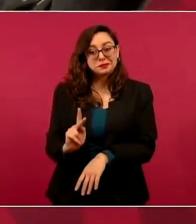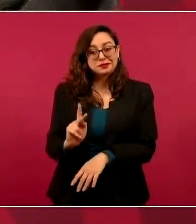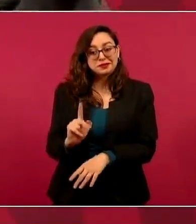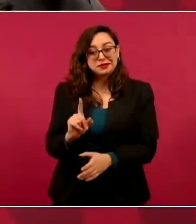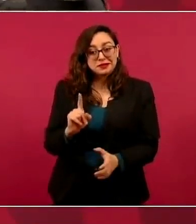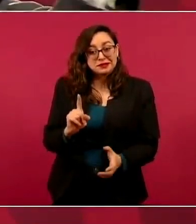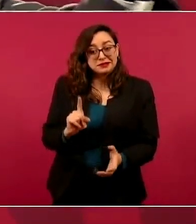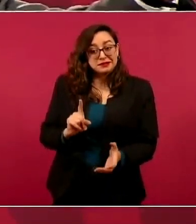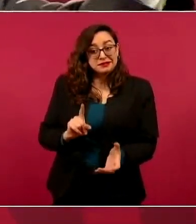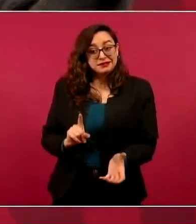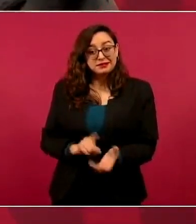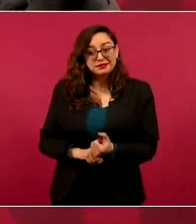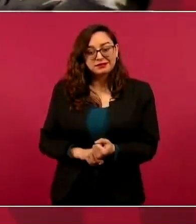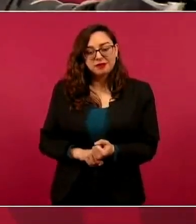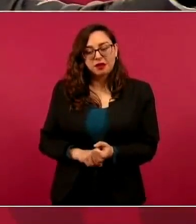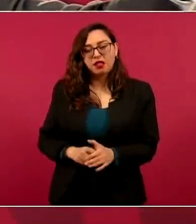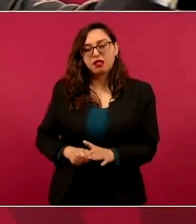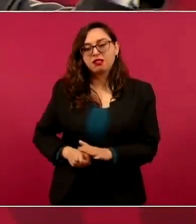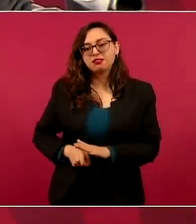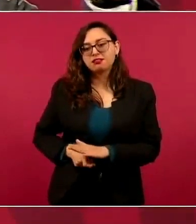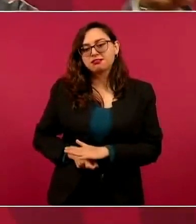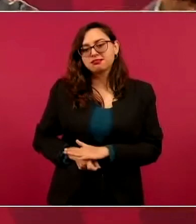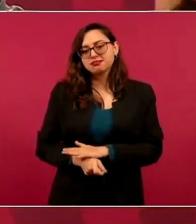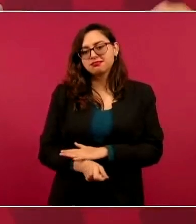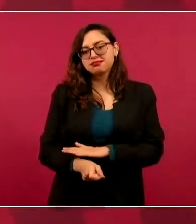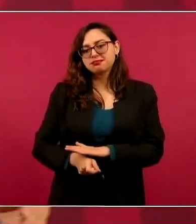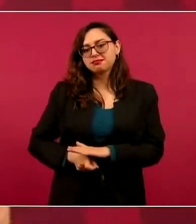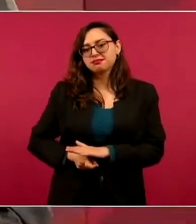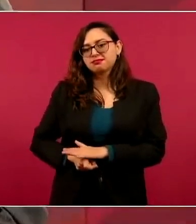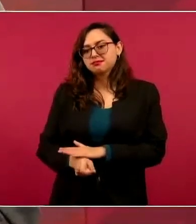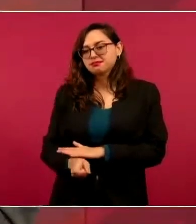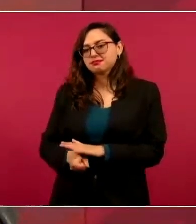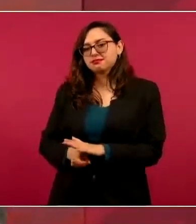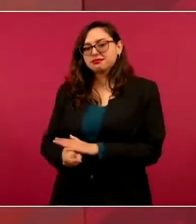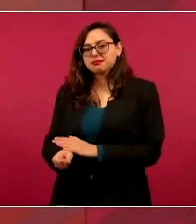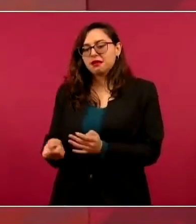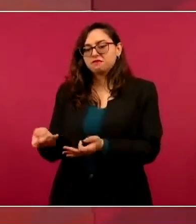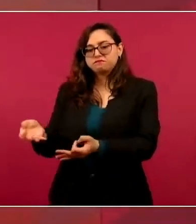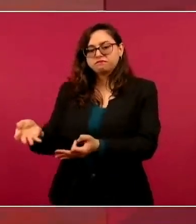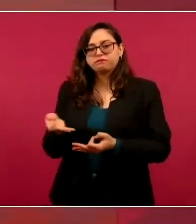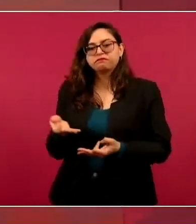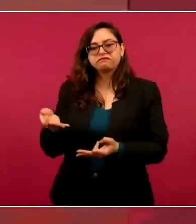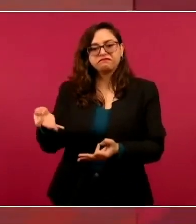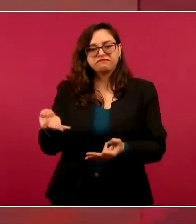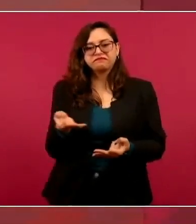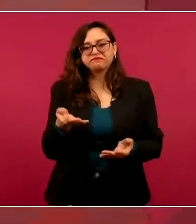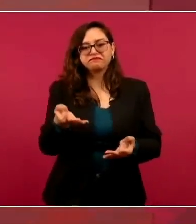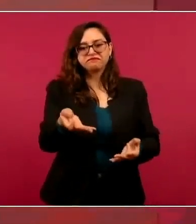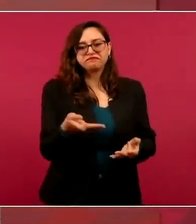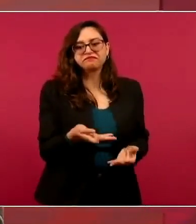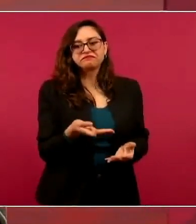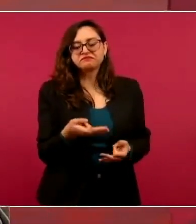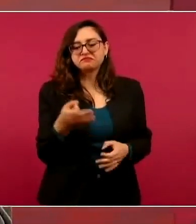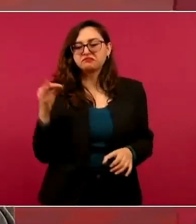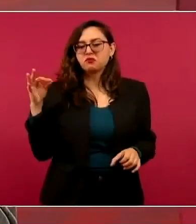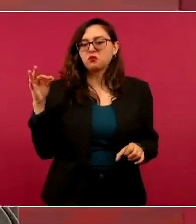pero con dinero traficaban con la pobreza de la gente